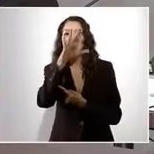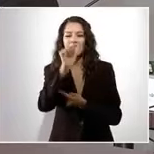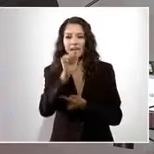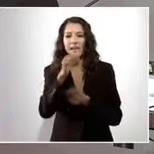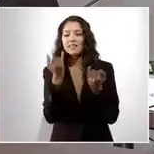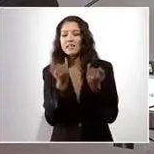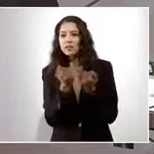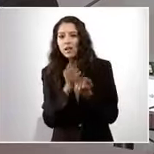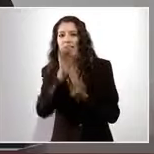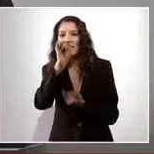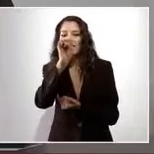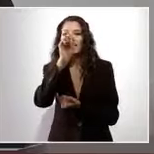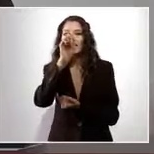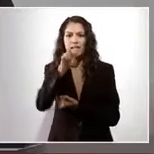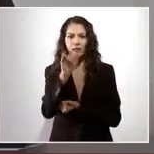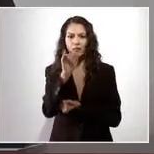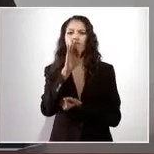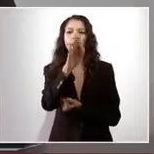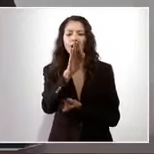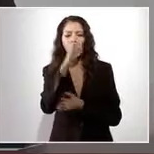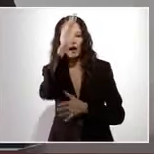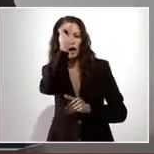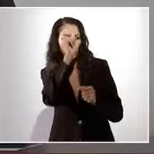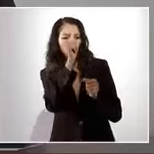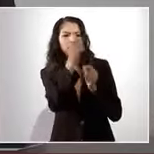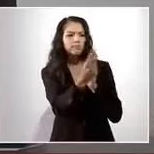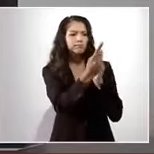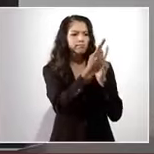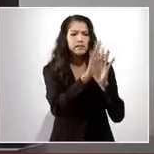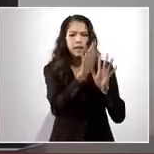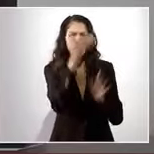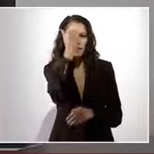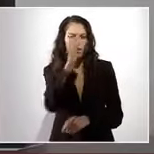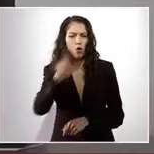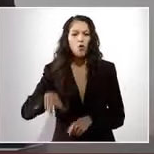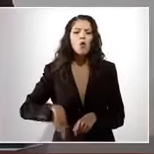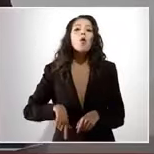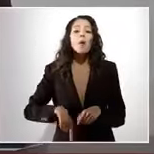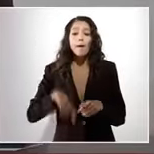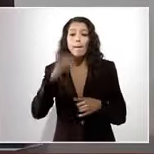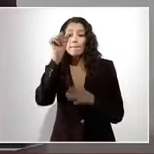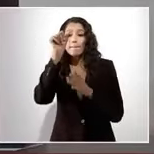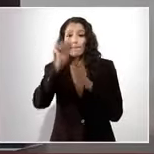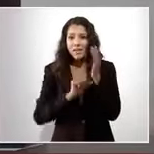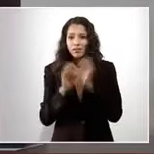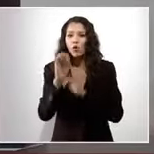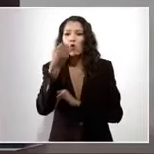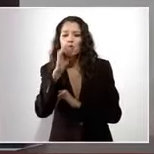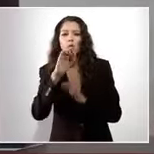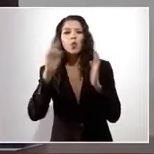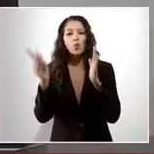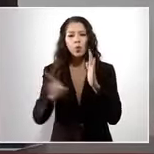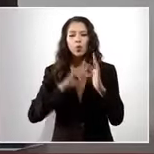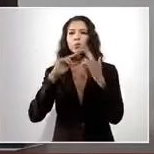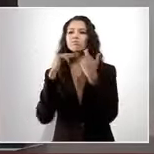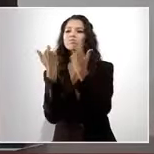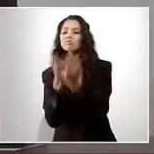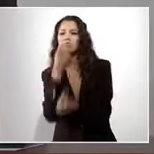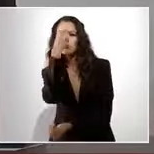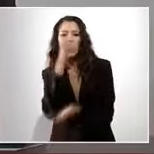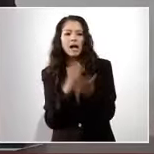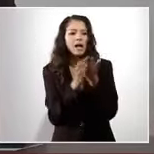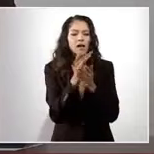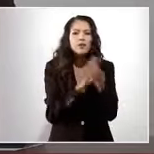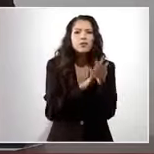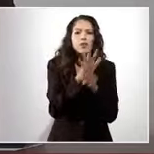del INIFAP. Acordamos con el señor gobernador que a finales de este mes de octubre nos reuniríamos nuevamente para definir el plan de